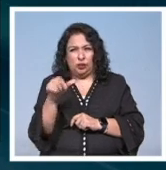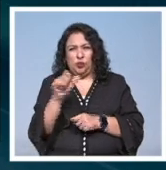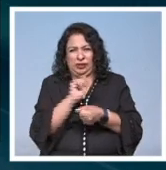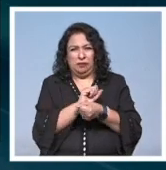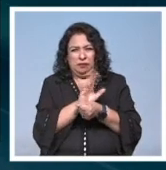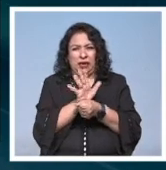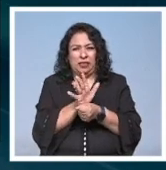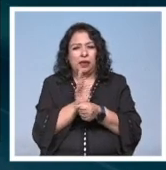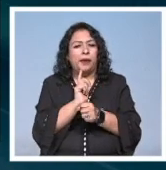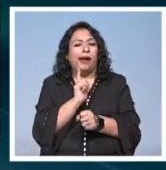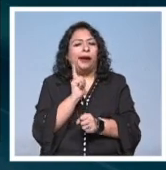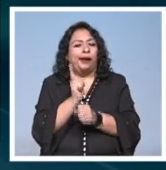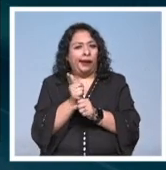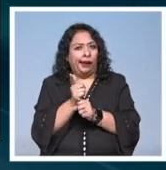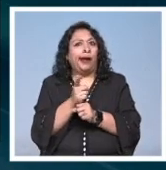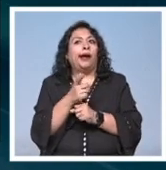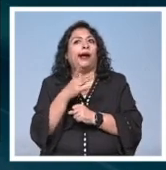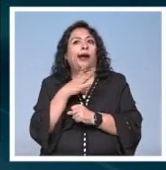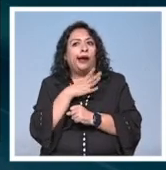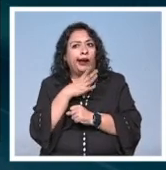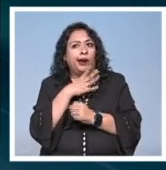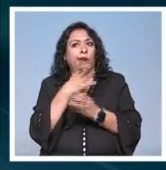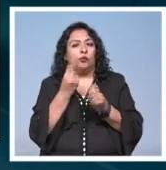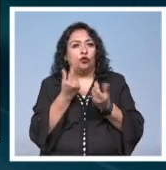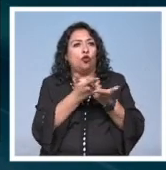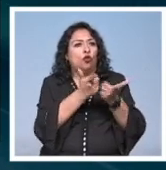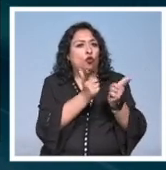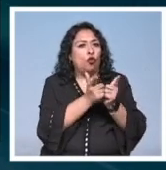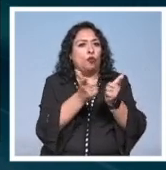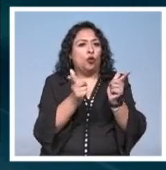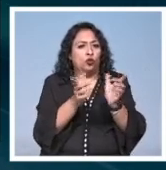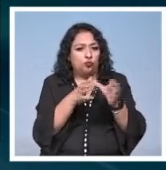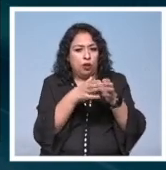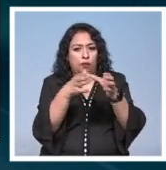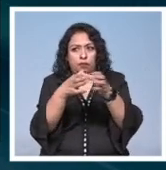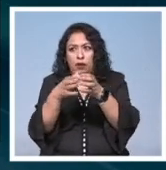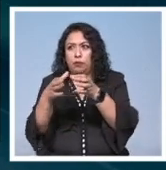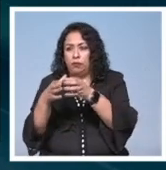pandemia que existían muchos colectivos este